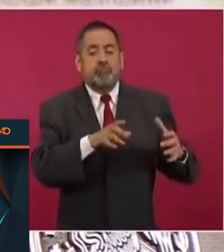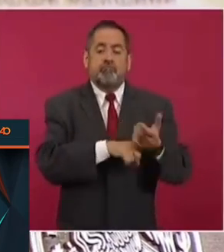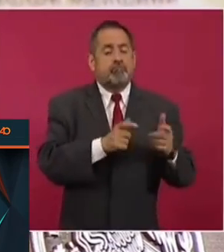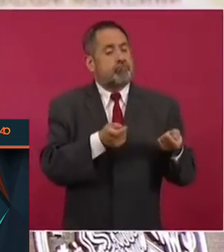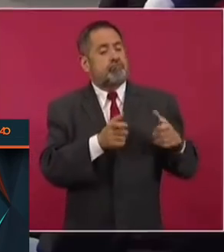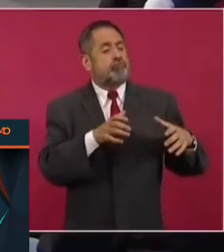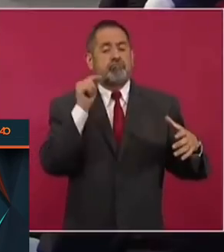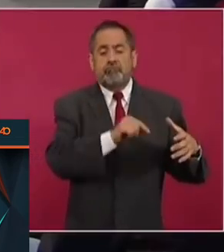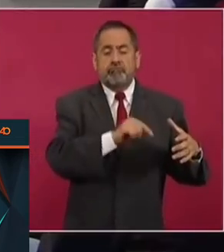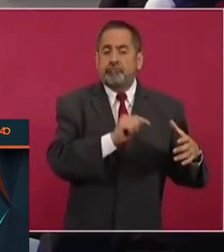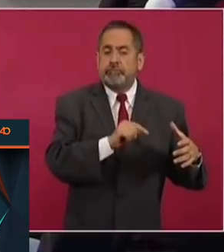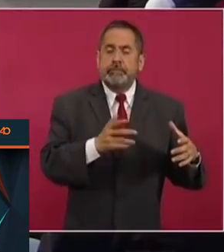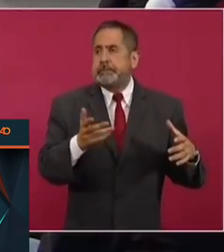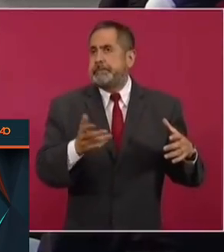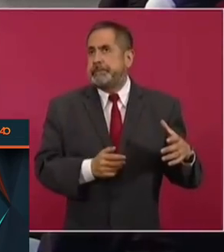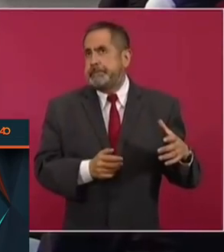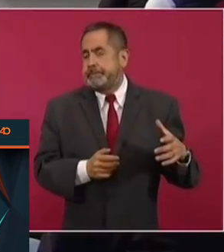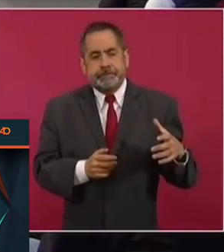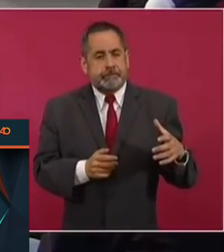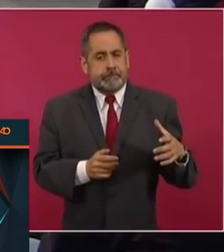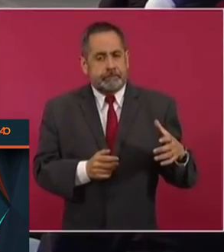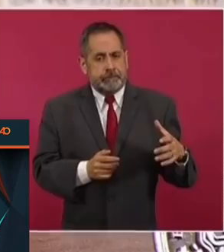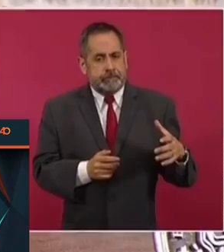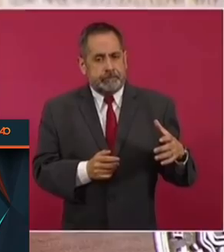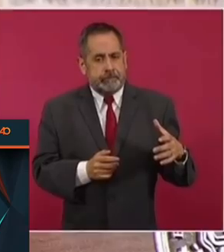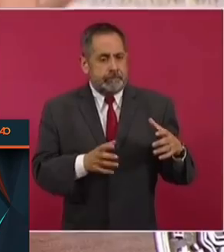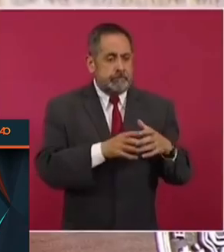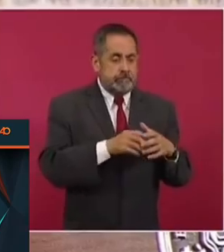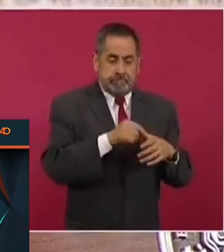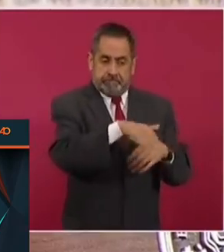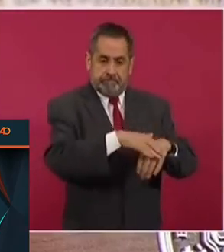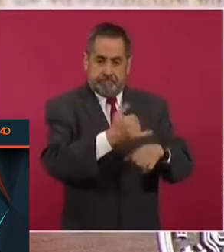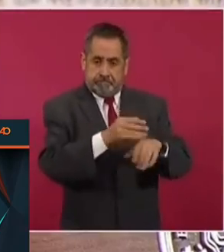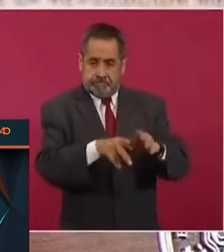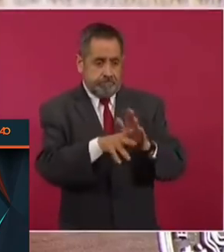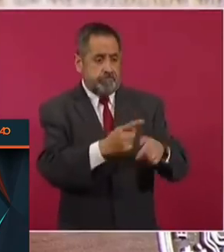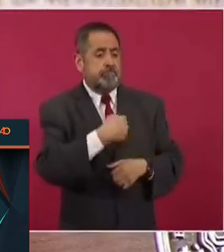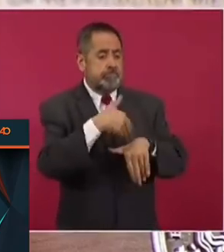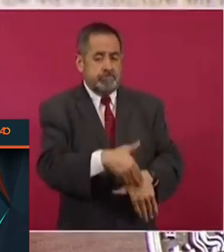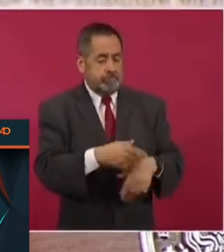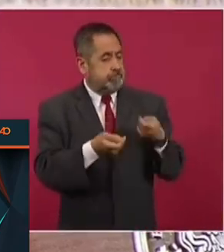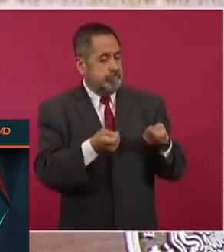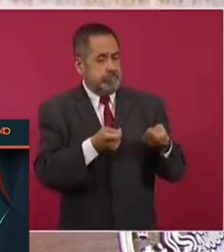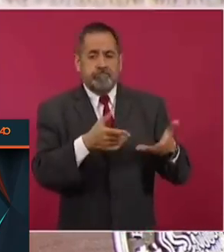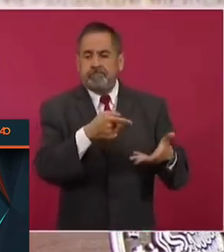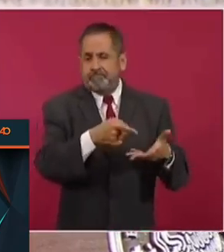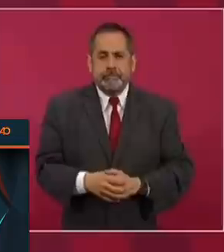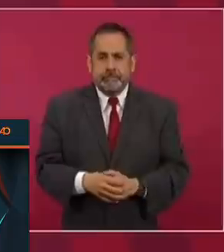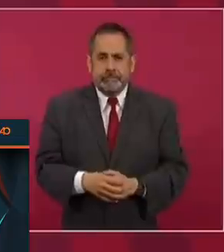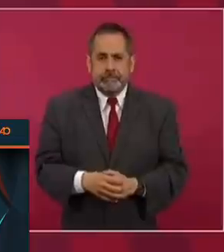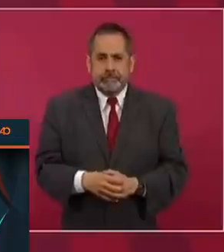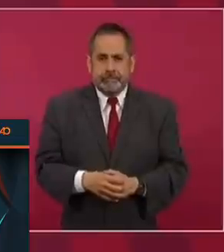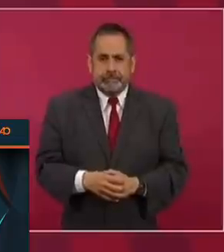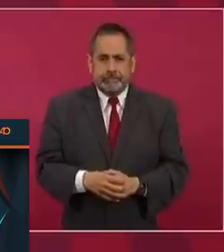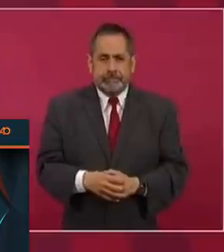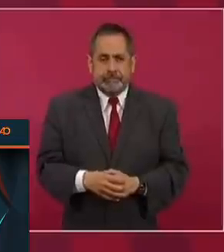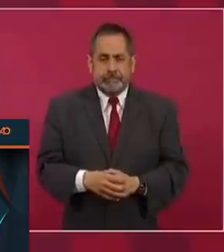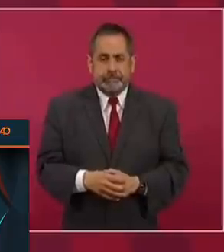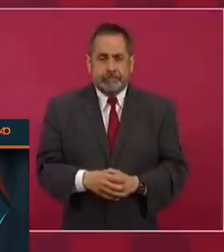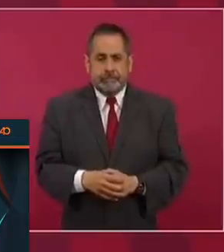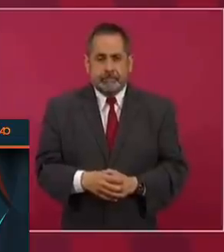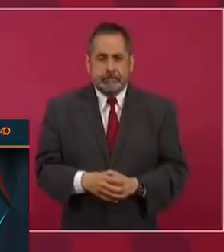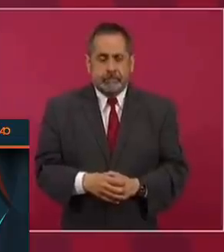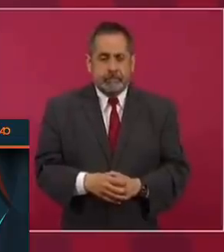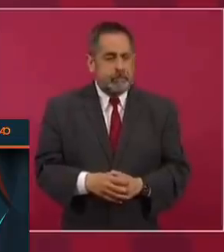de una prensa o medios de información al servicio de minorías. Entonces,